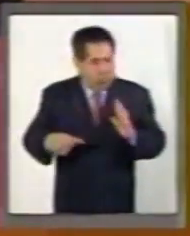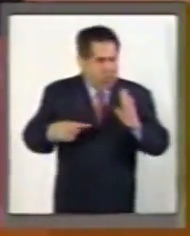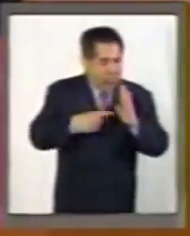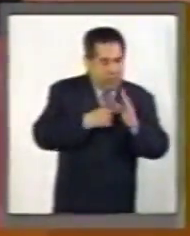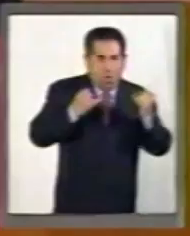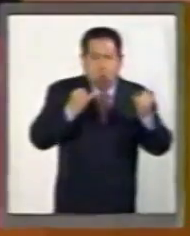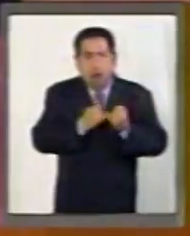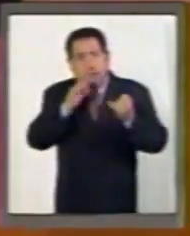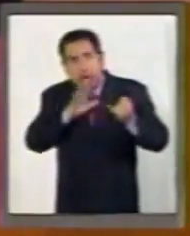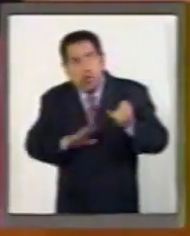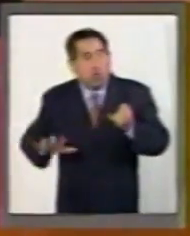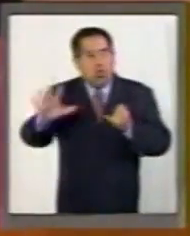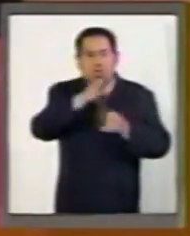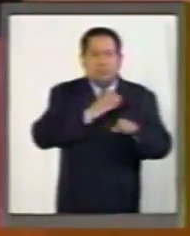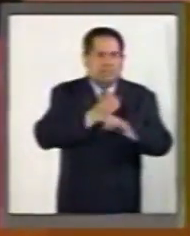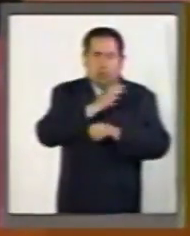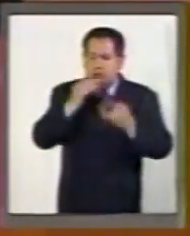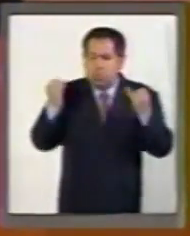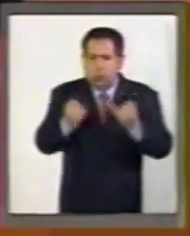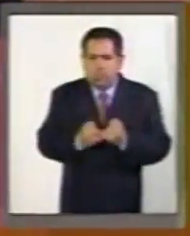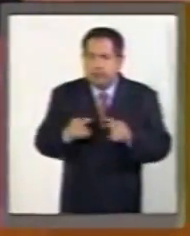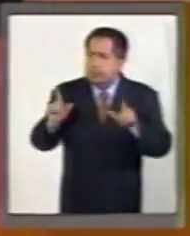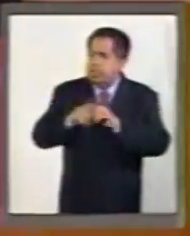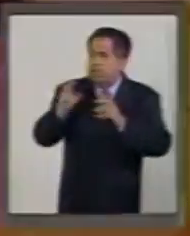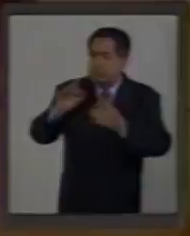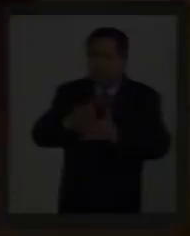el resto de las entidades federativas. Es cuanto. Muchas gracias.